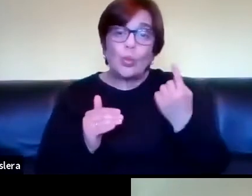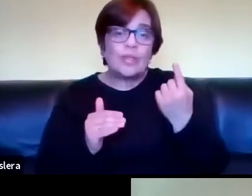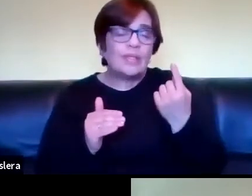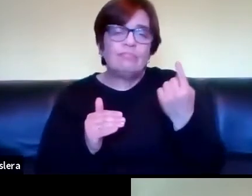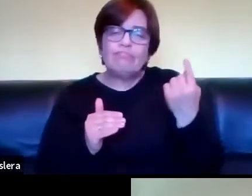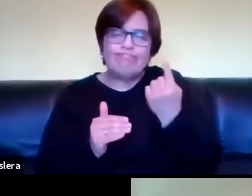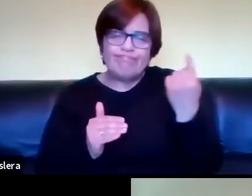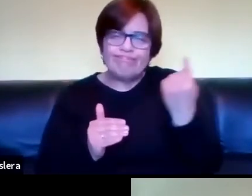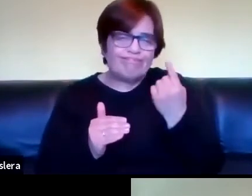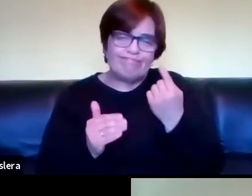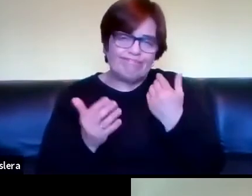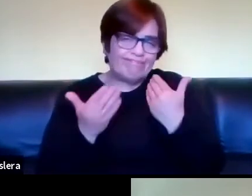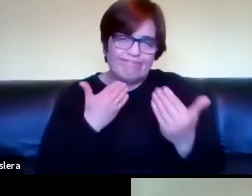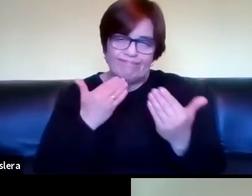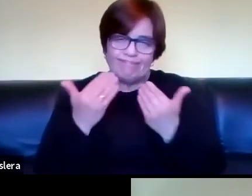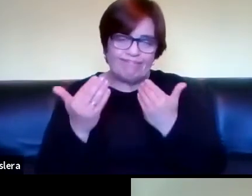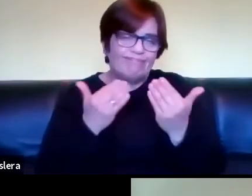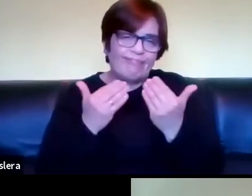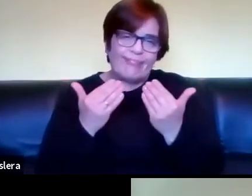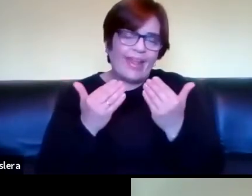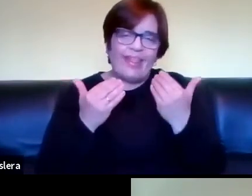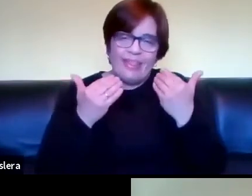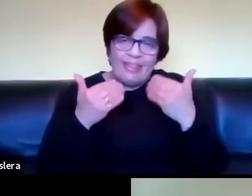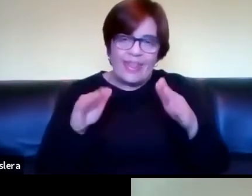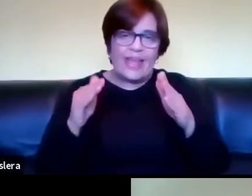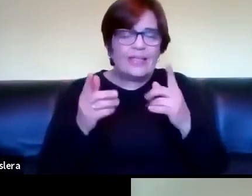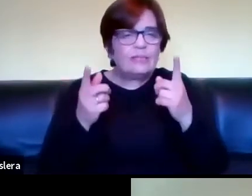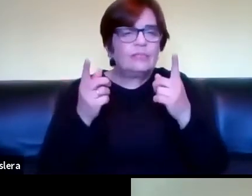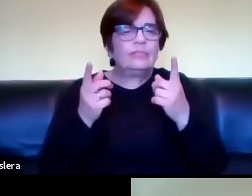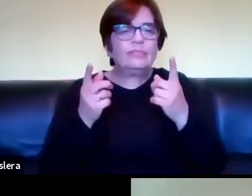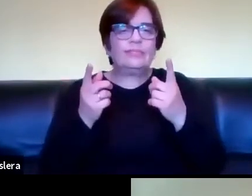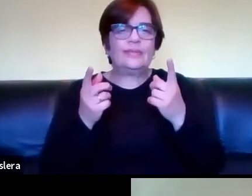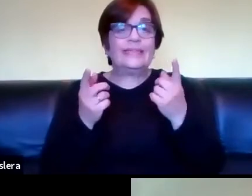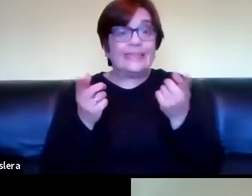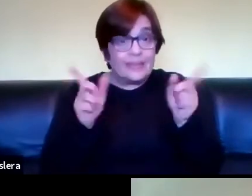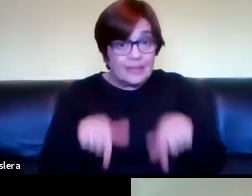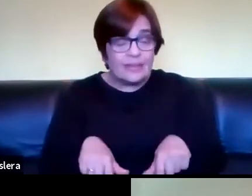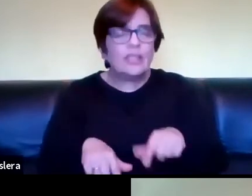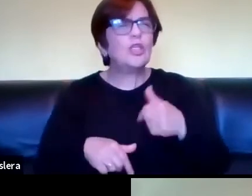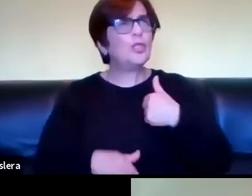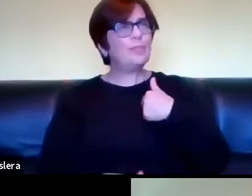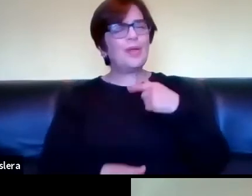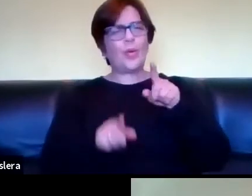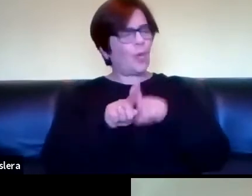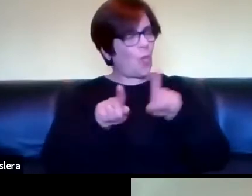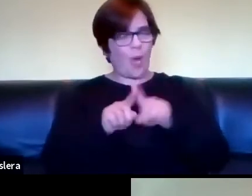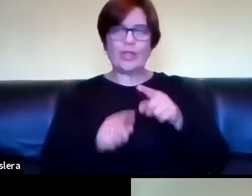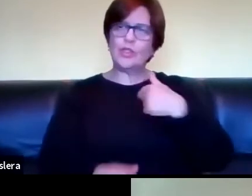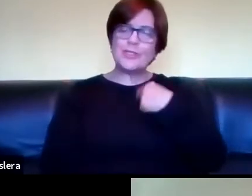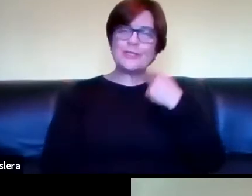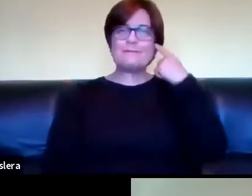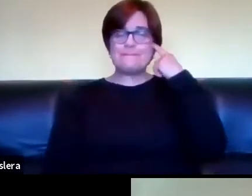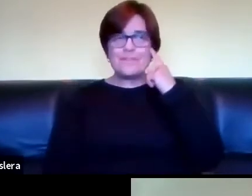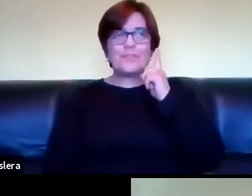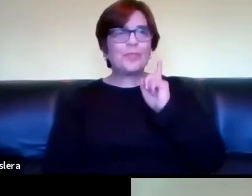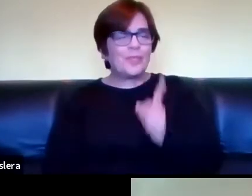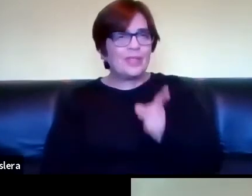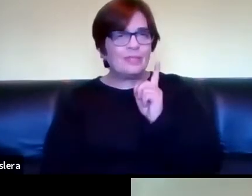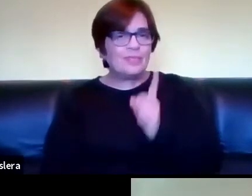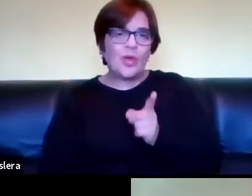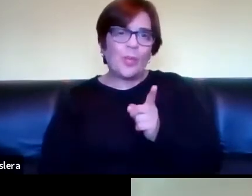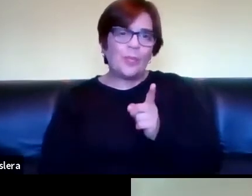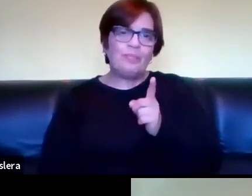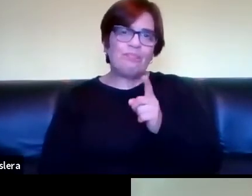conversación un poco para retomar algunas de ellas pero yo me quedé pensando en esto de de esta